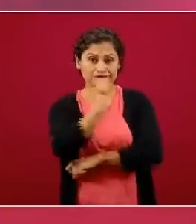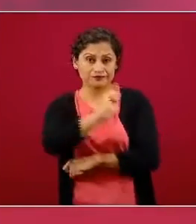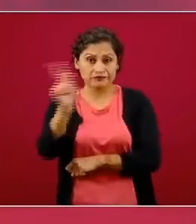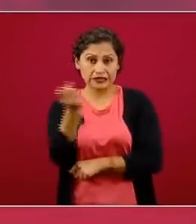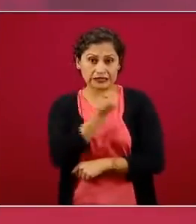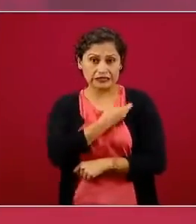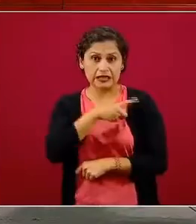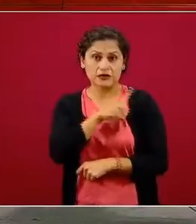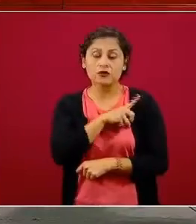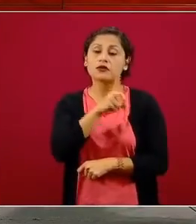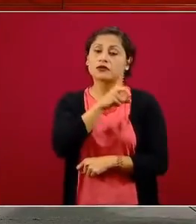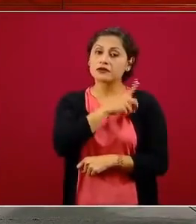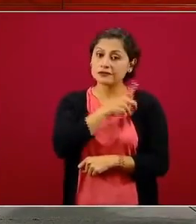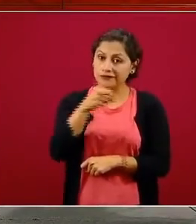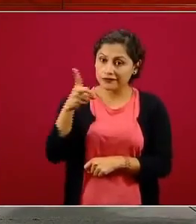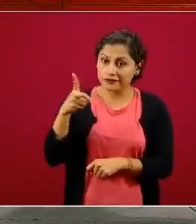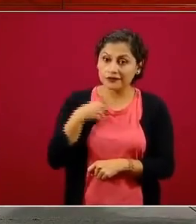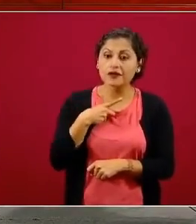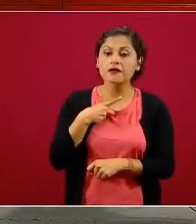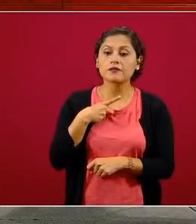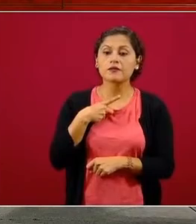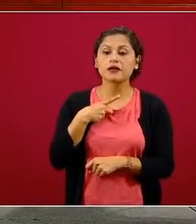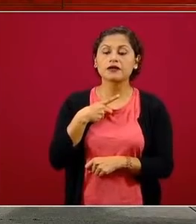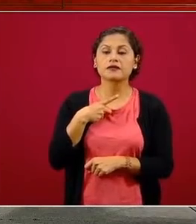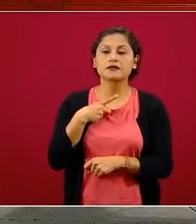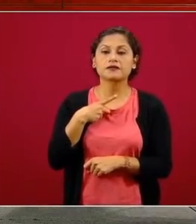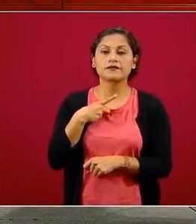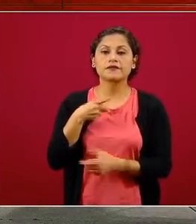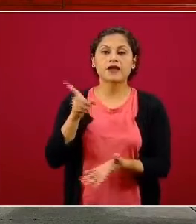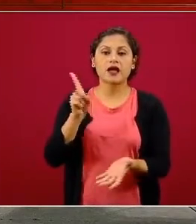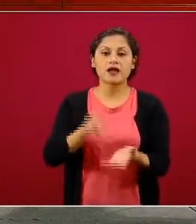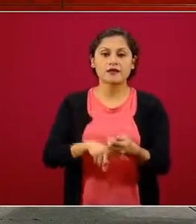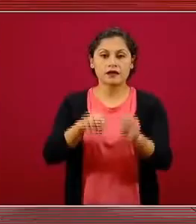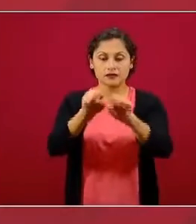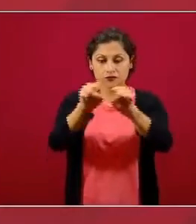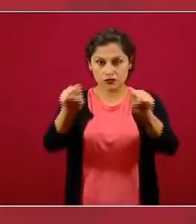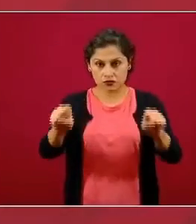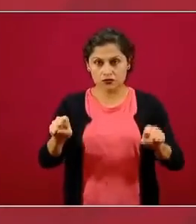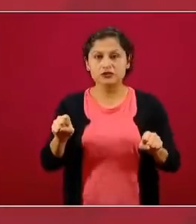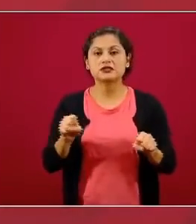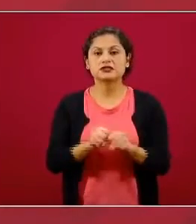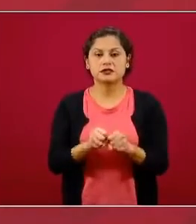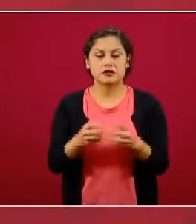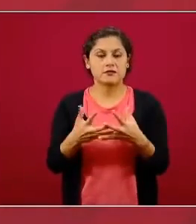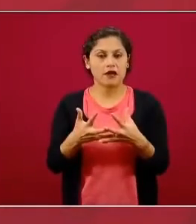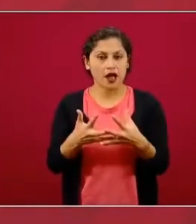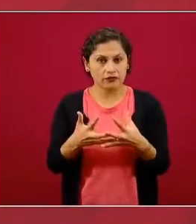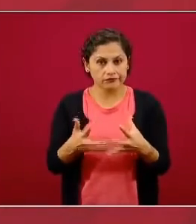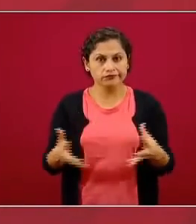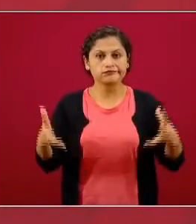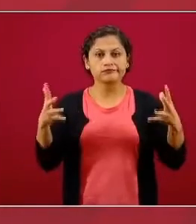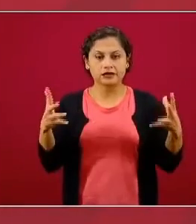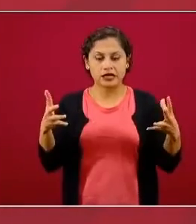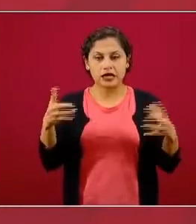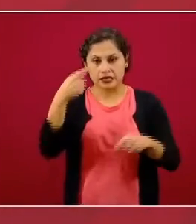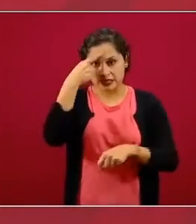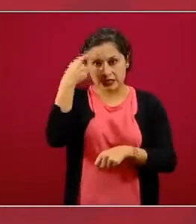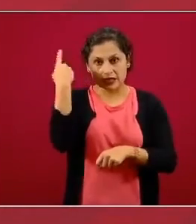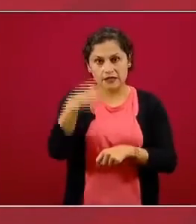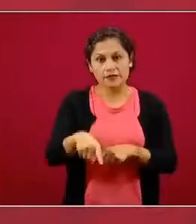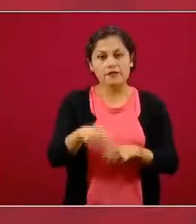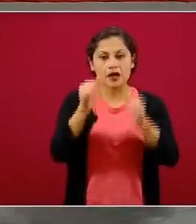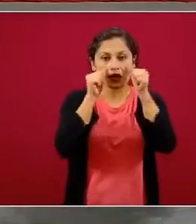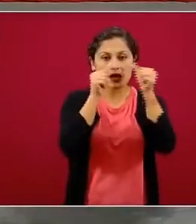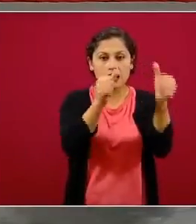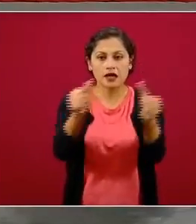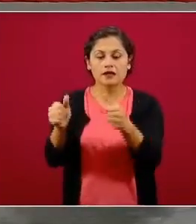estar en un sistema de la magnitud o de las proporciones que tiene la necesidad de salud en la